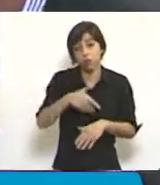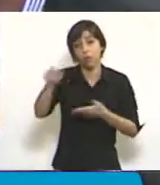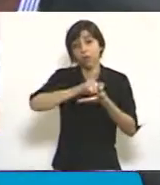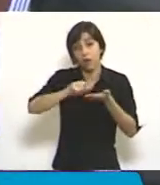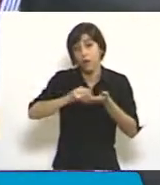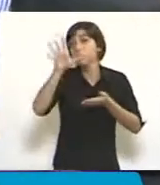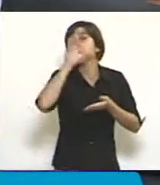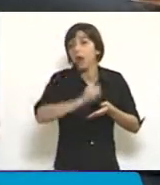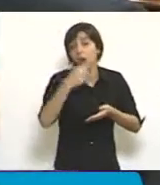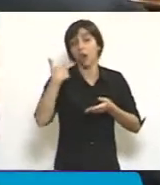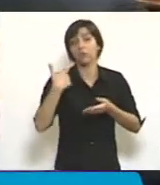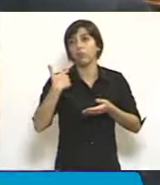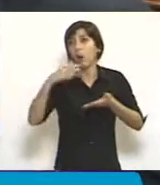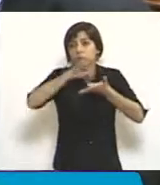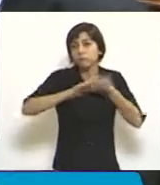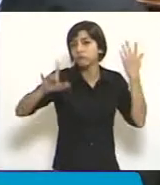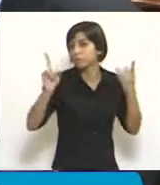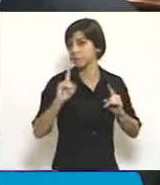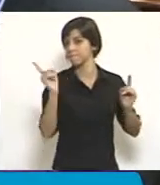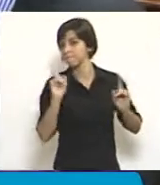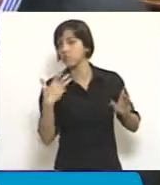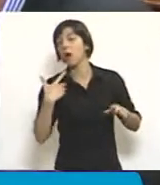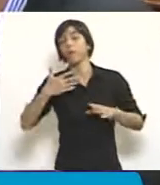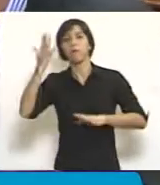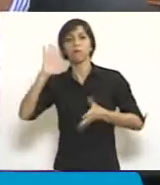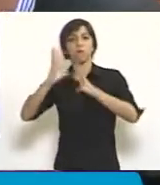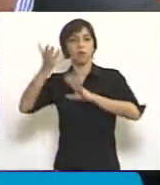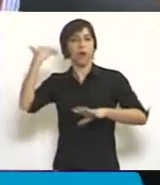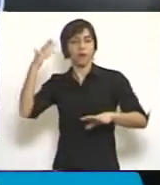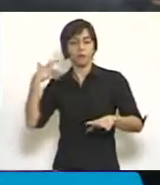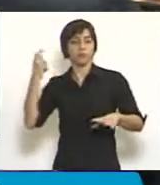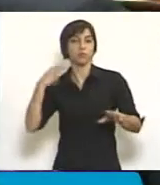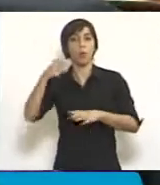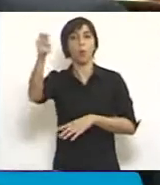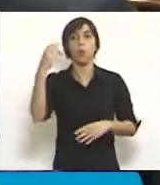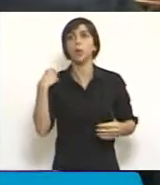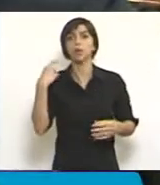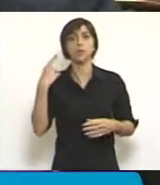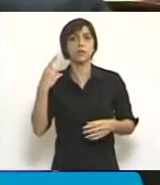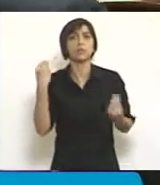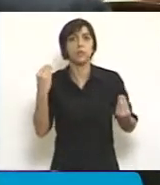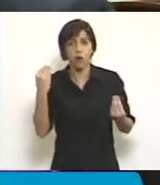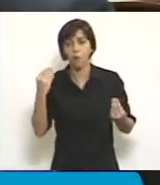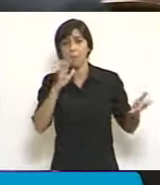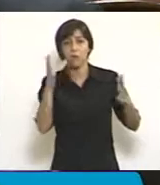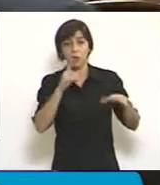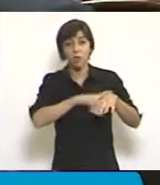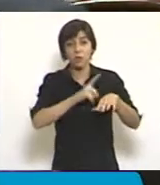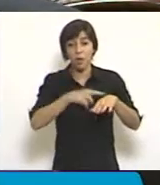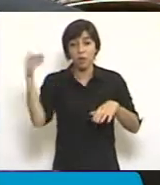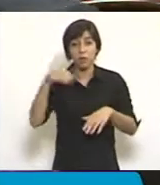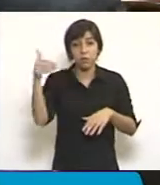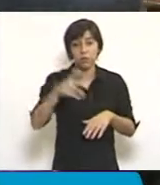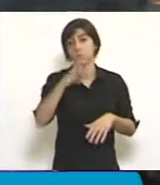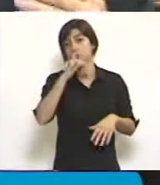tarda un juicio en una investigación criminal en la Argentina? 14 años promedios en algunas